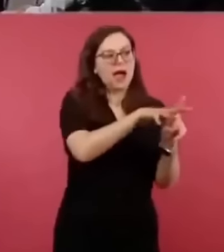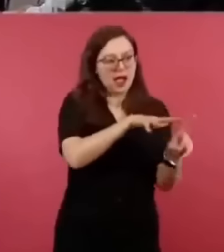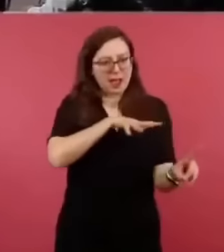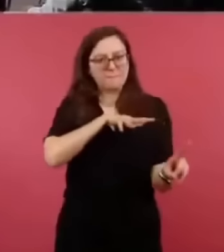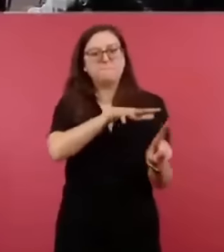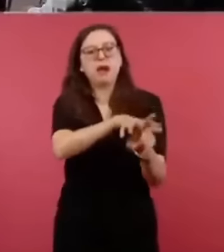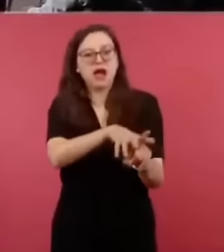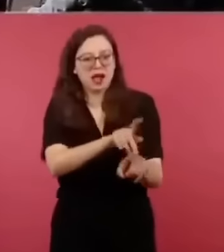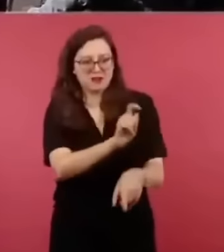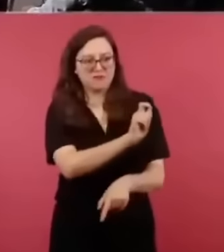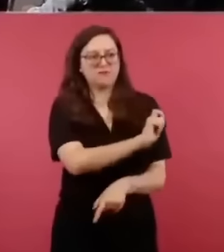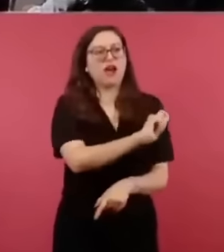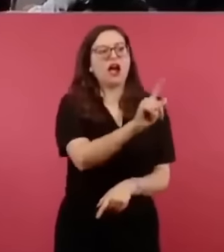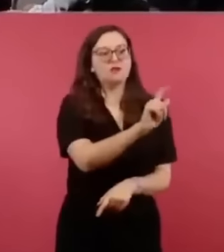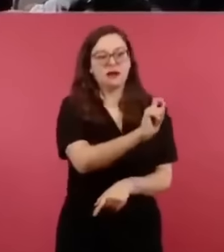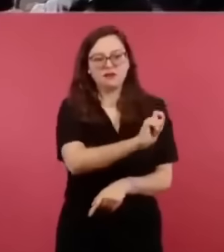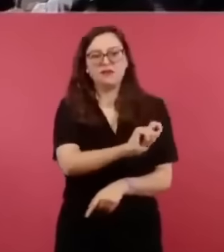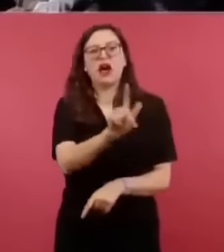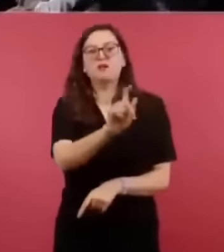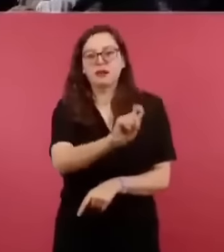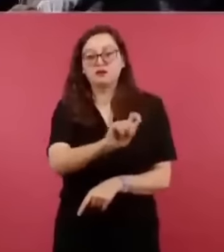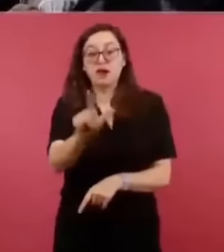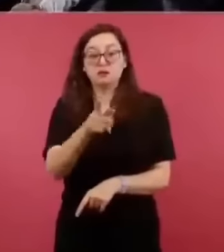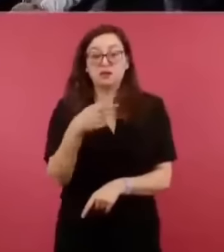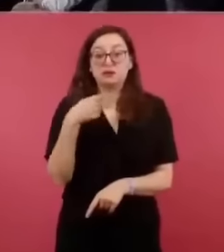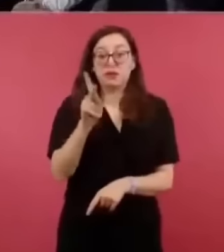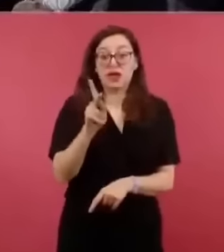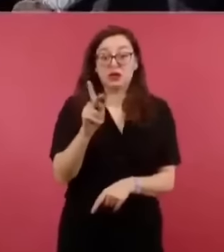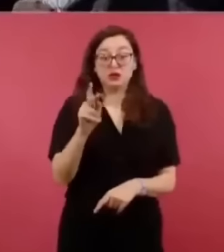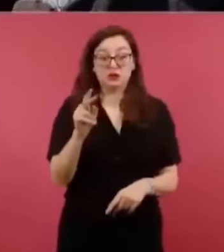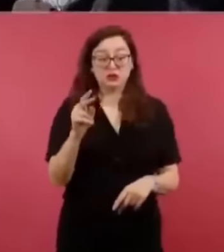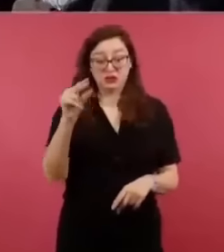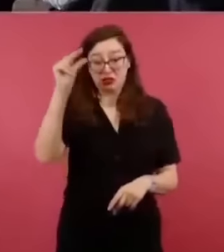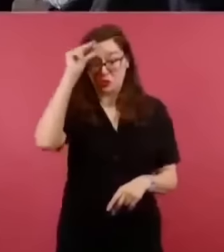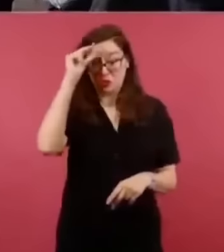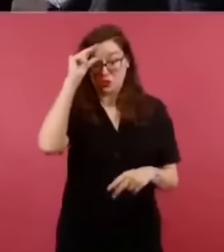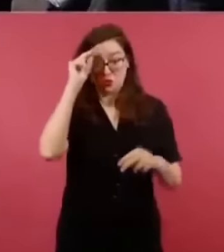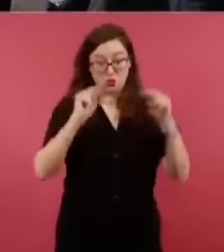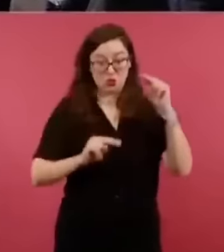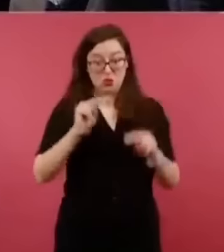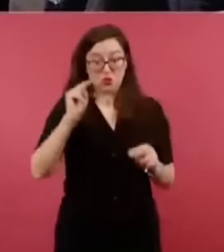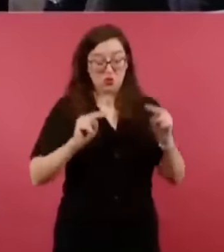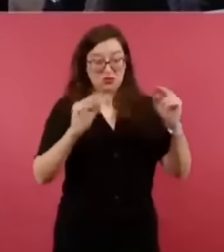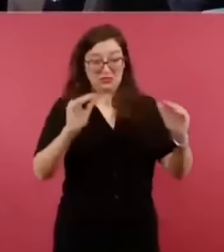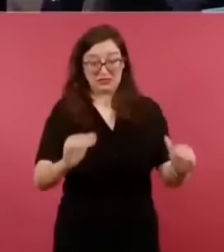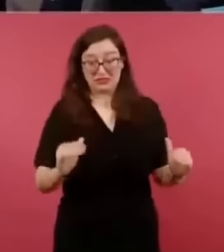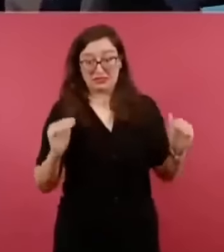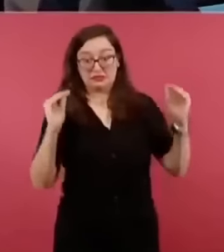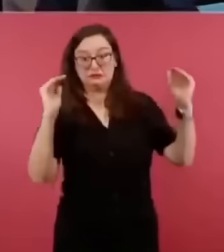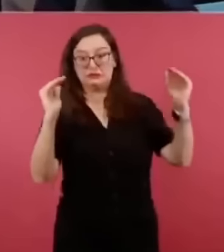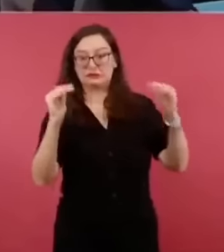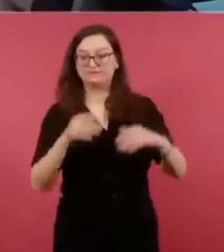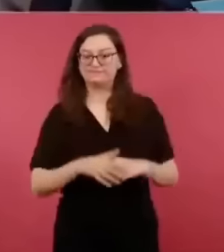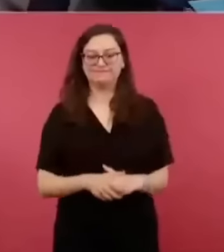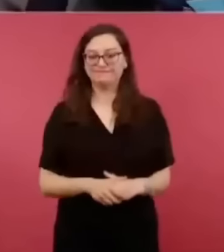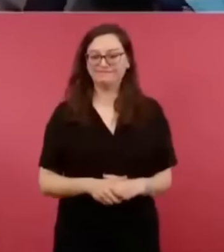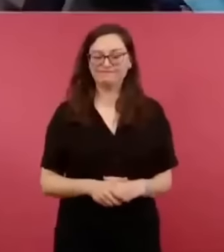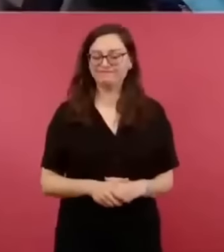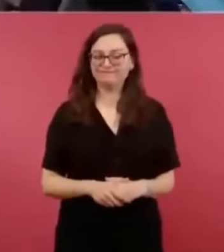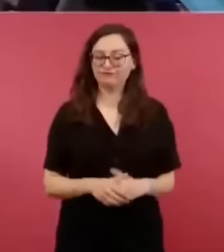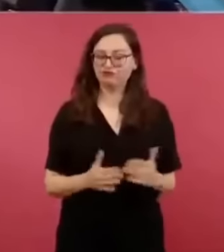intelectual, y sí hay intelectuales